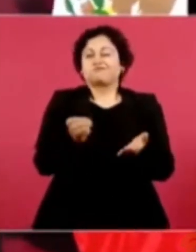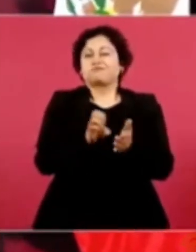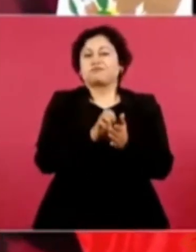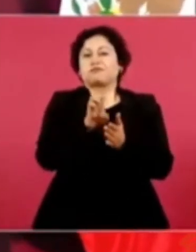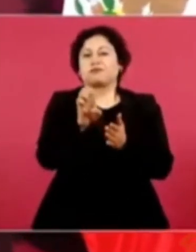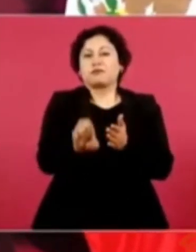a primeros ministros